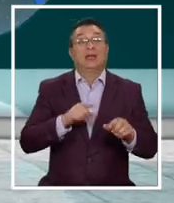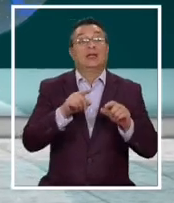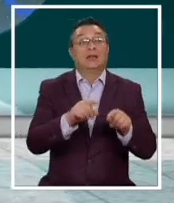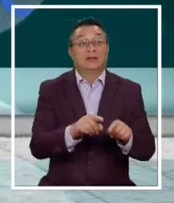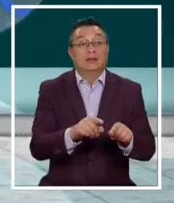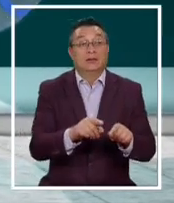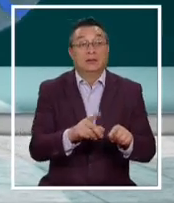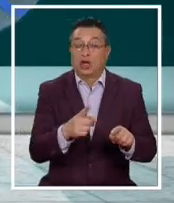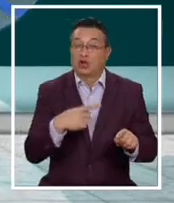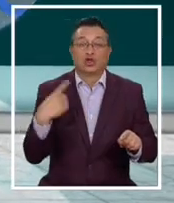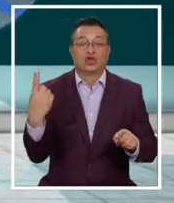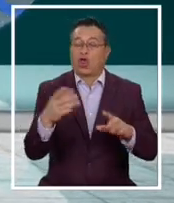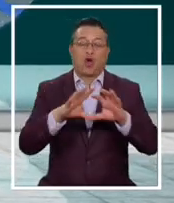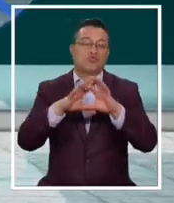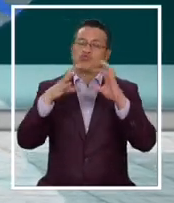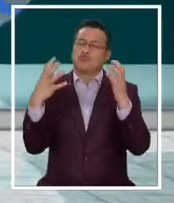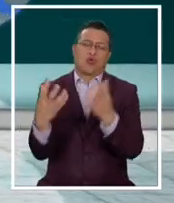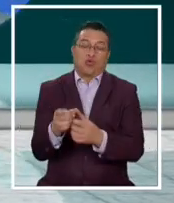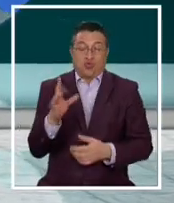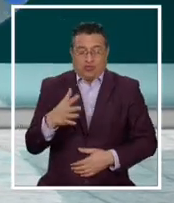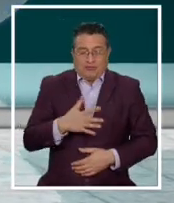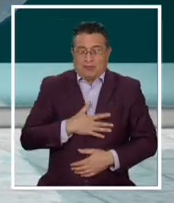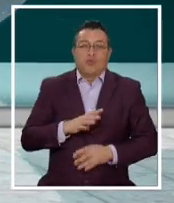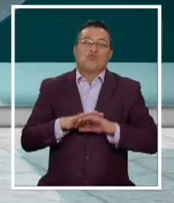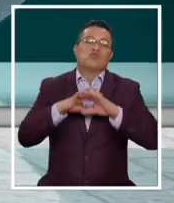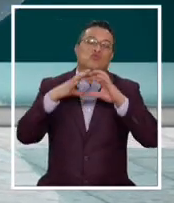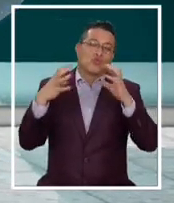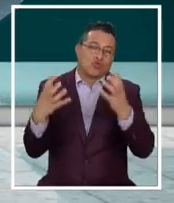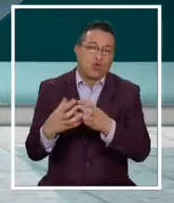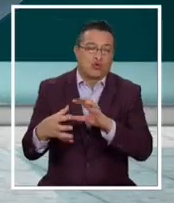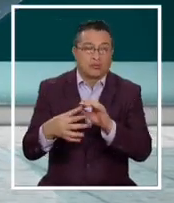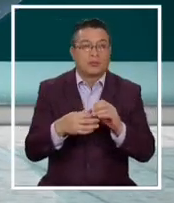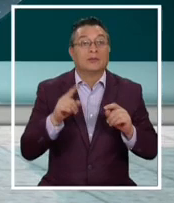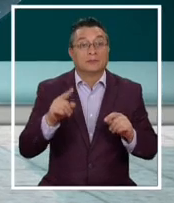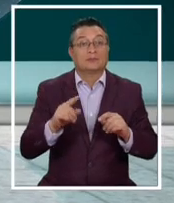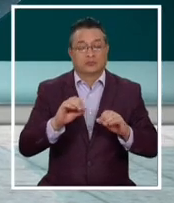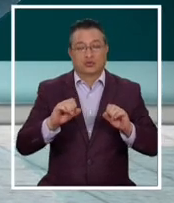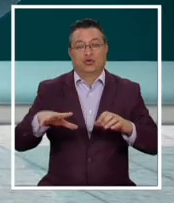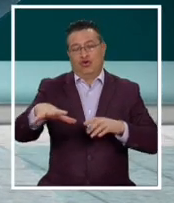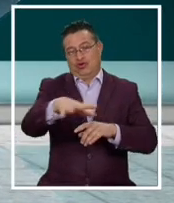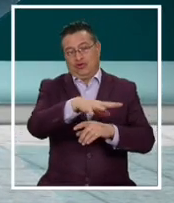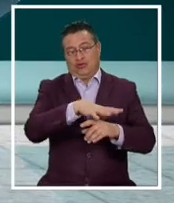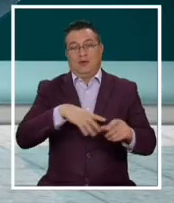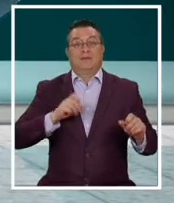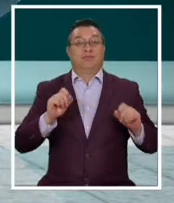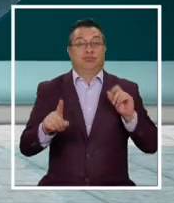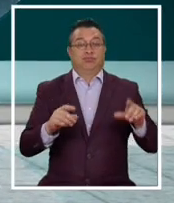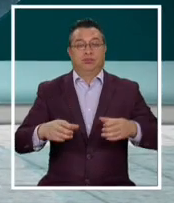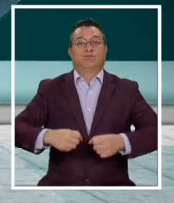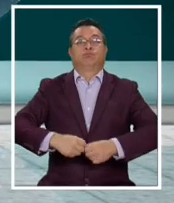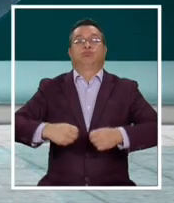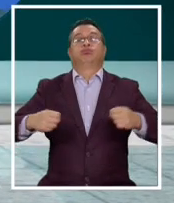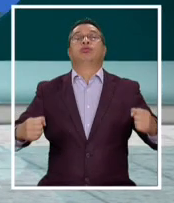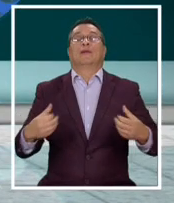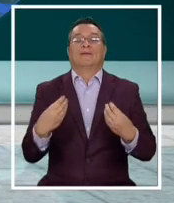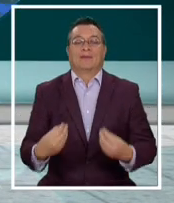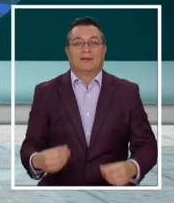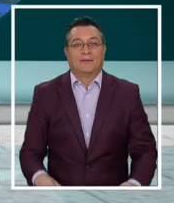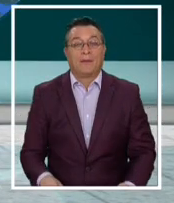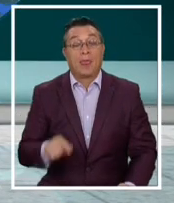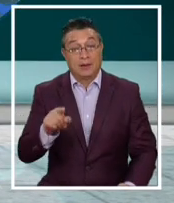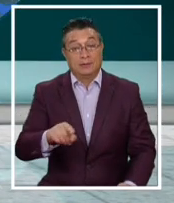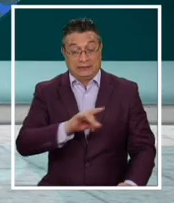a todo el entorno y a todo el planeta, finalmente. Si no, nunca vamos a tener la ansiada inmunidad de rebaño. Tal cual. Y bueno, se ha